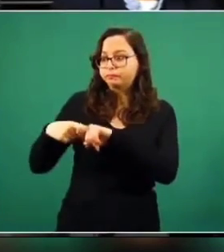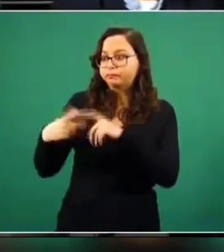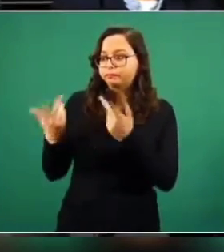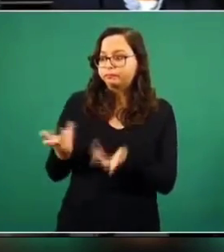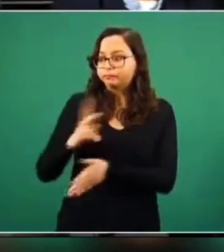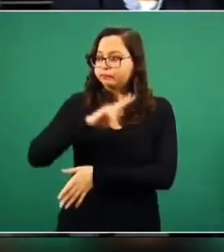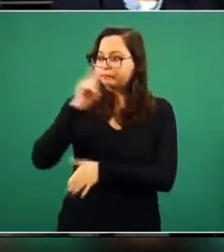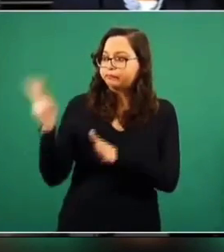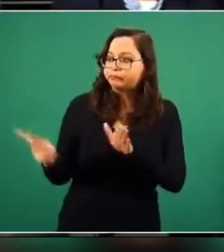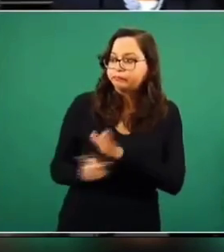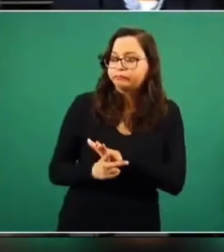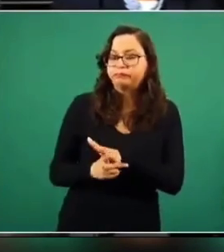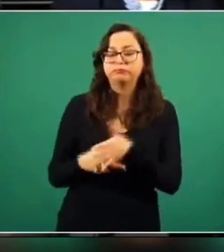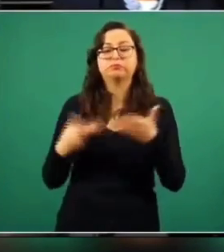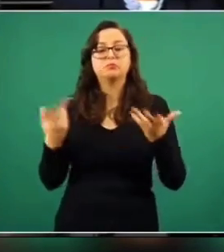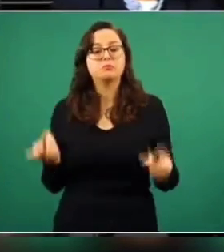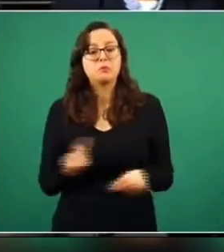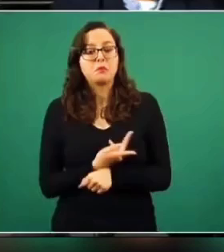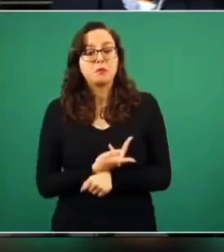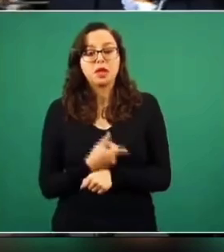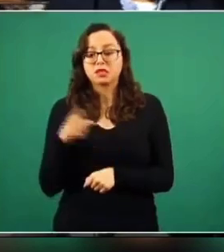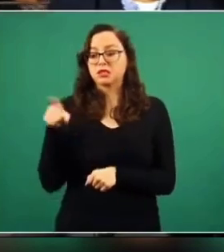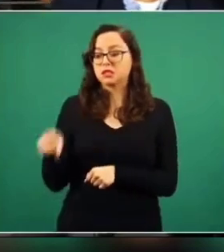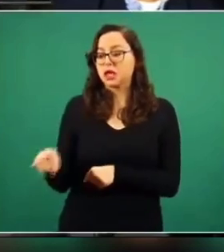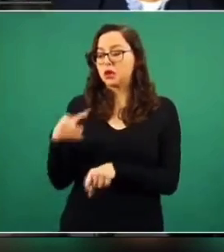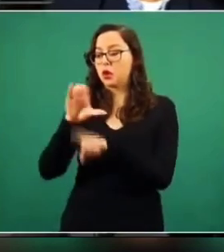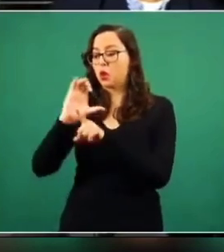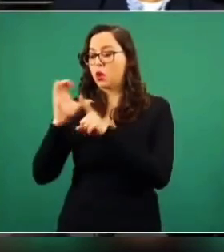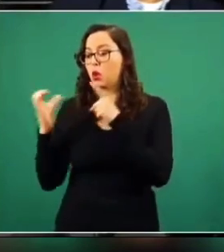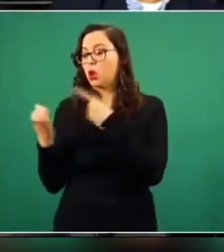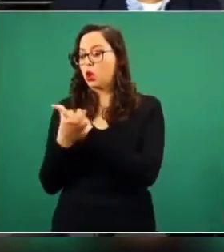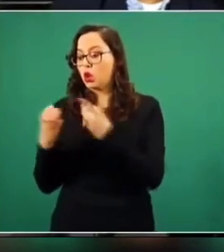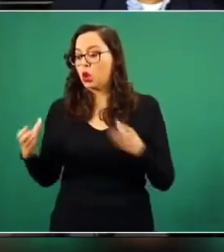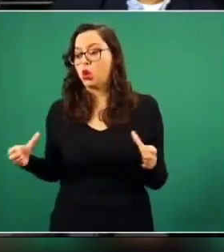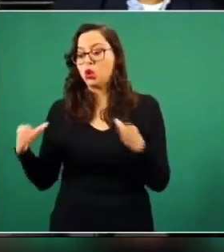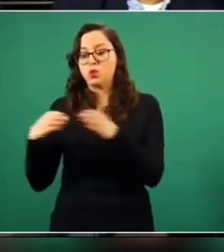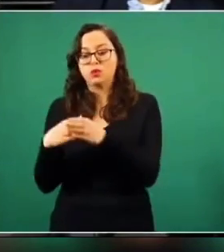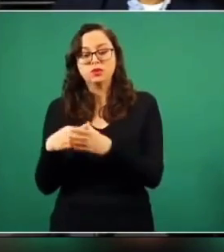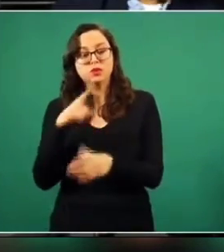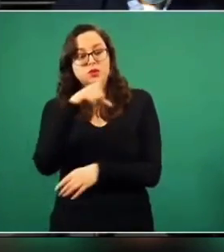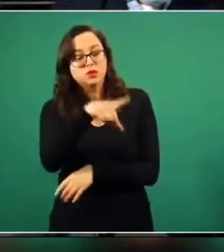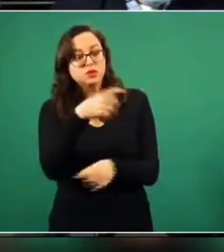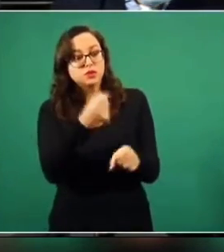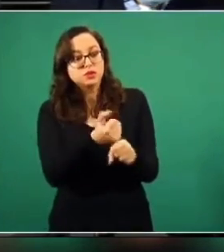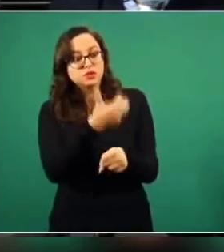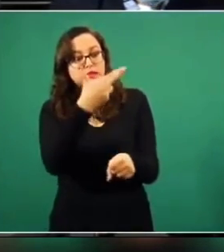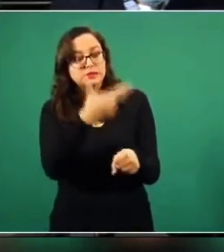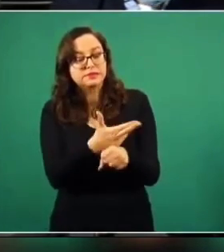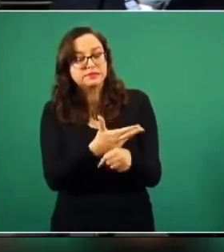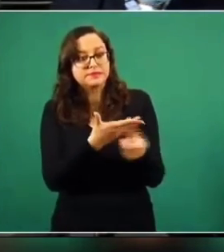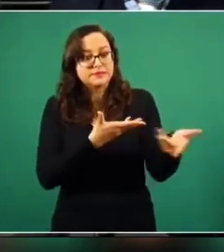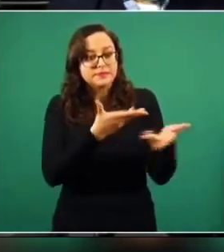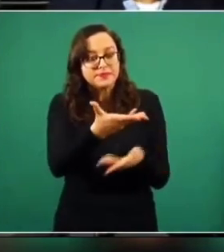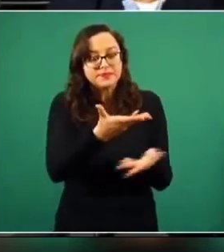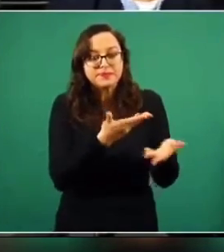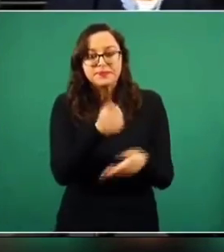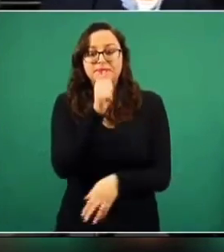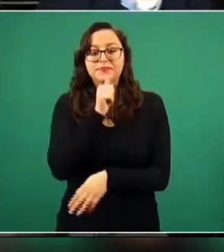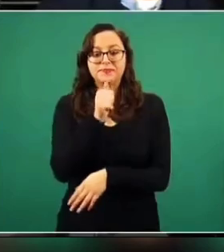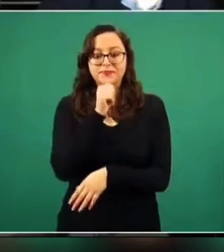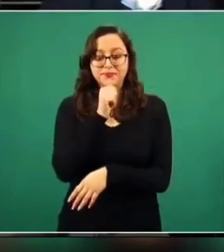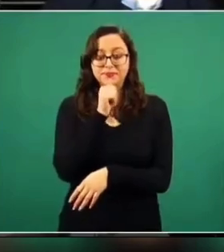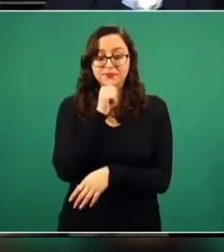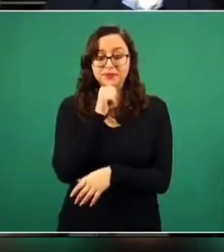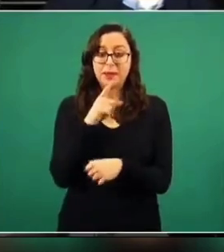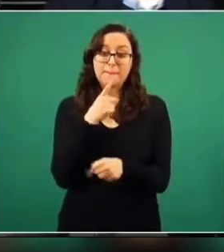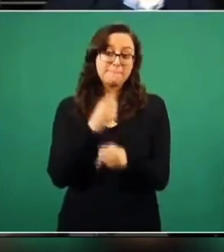Hasta el día de hoy no han recibido a esta comisión que iba a hablar con el secretario. Ellos tenían esta problemática,